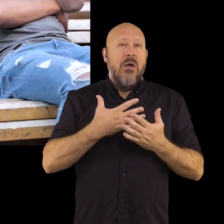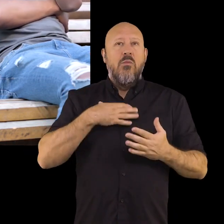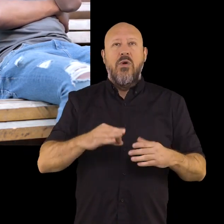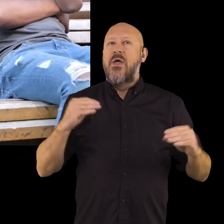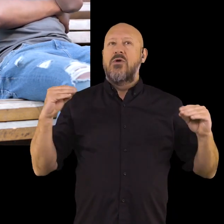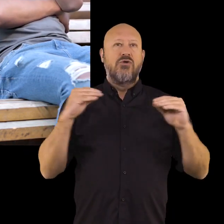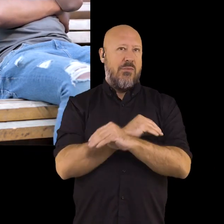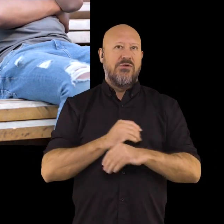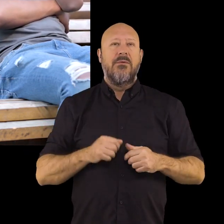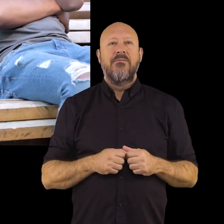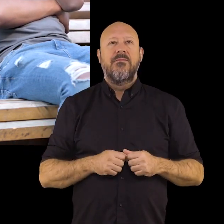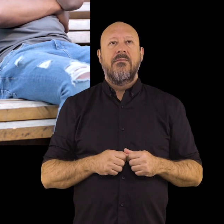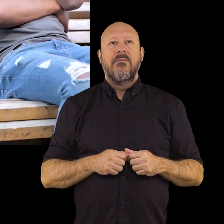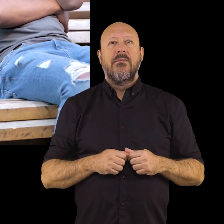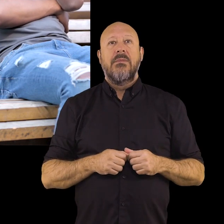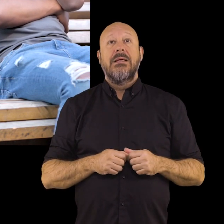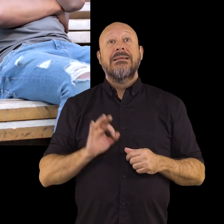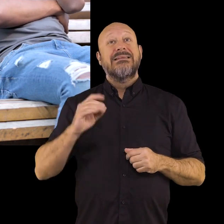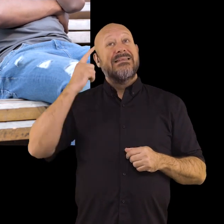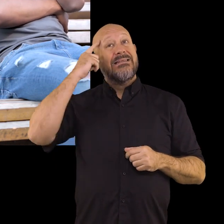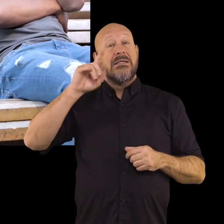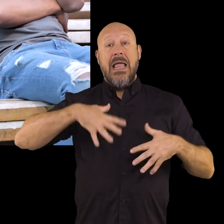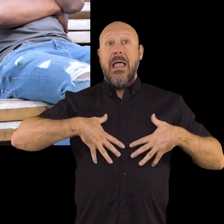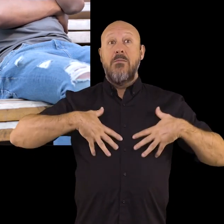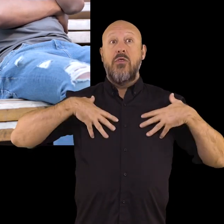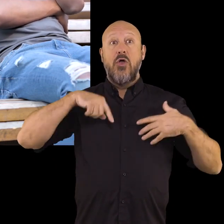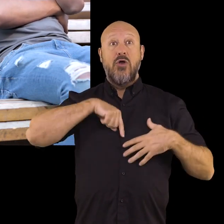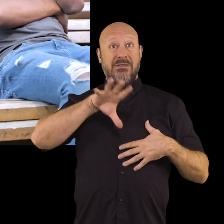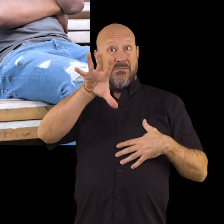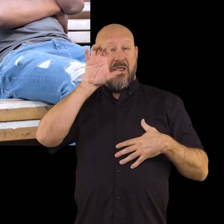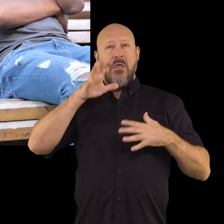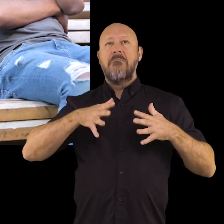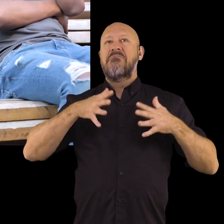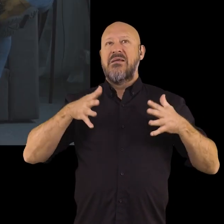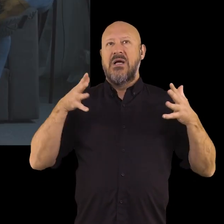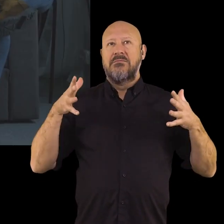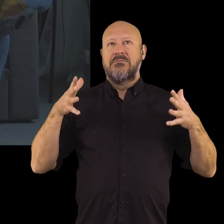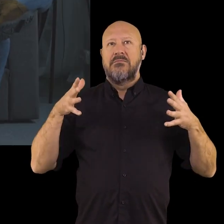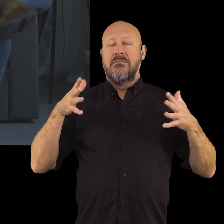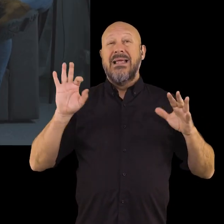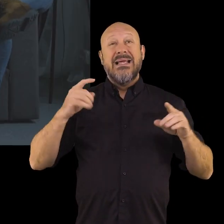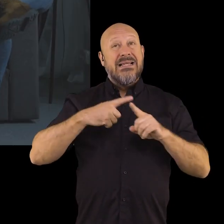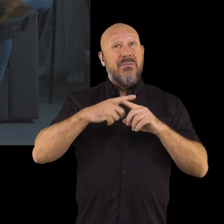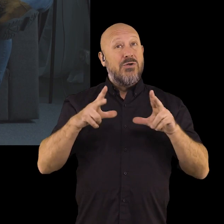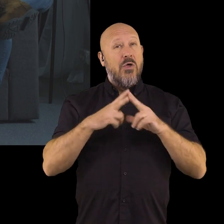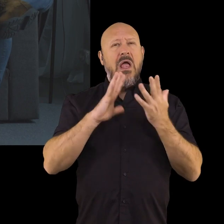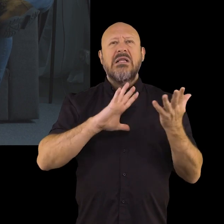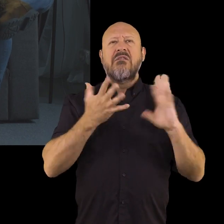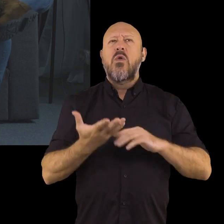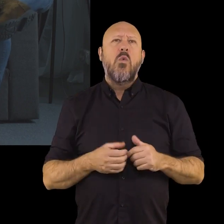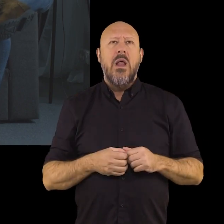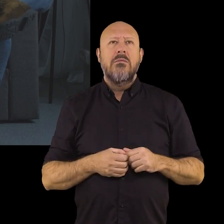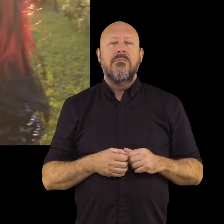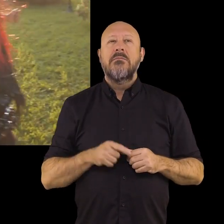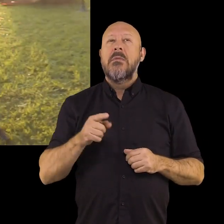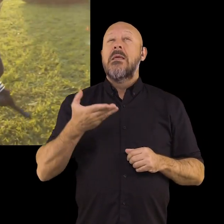e incluso contrapuestas, y crece la percepción de sus emociones. ¿Qué transformaciones ocurren a nivel